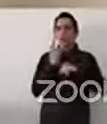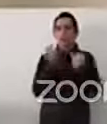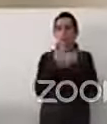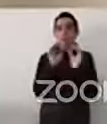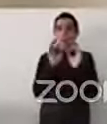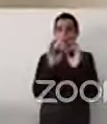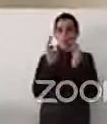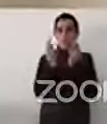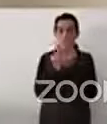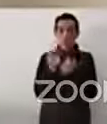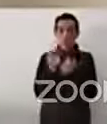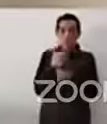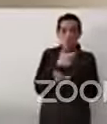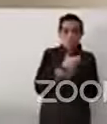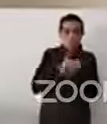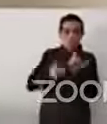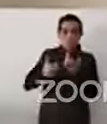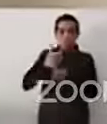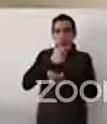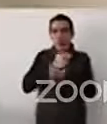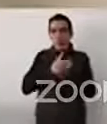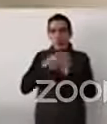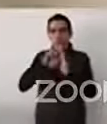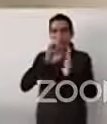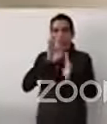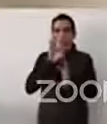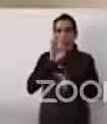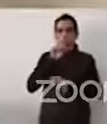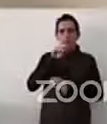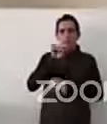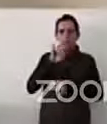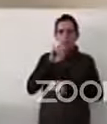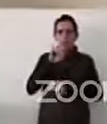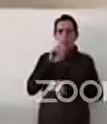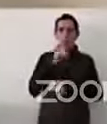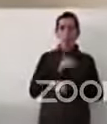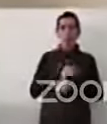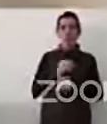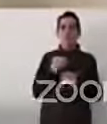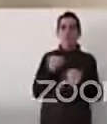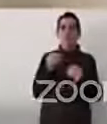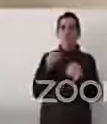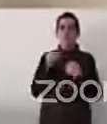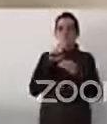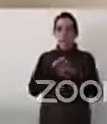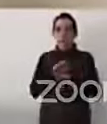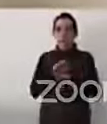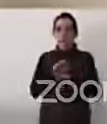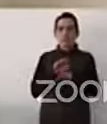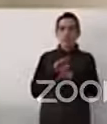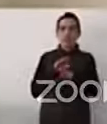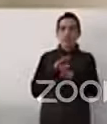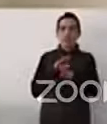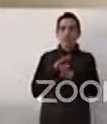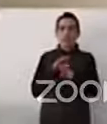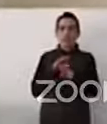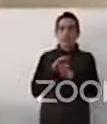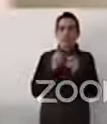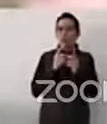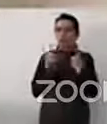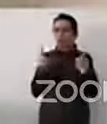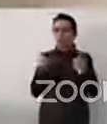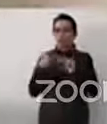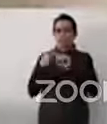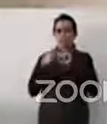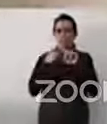estudios tanto del Fondo Monetario Internacional del Banco Interamericano de Desarrollo del Banco Mundial de cómo la discriminación a grupos